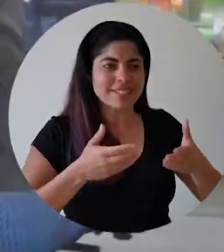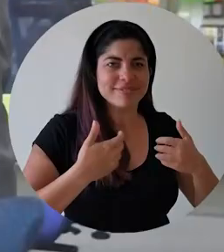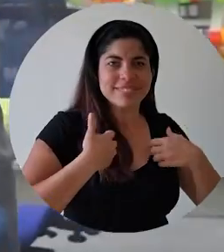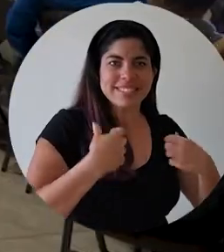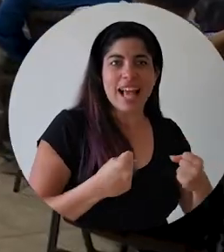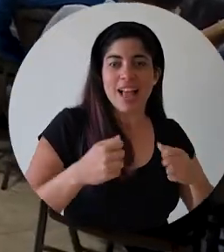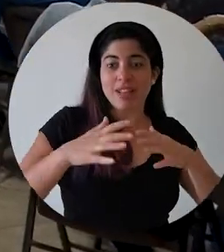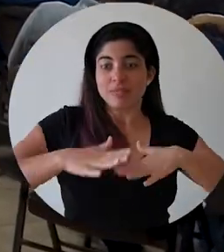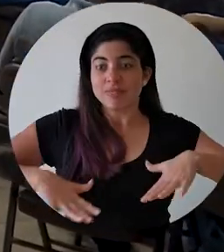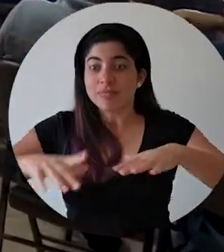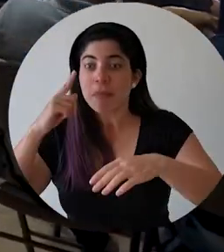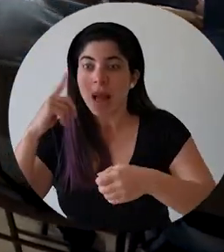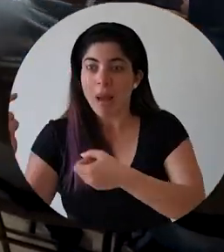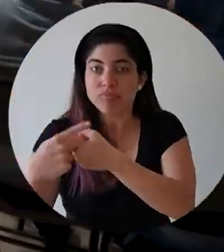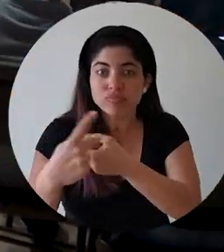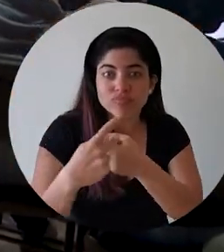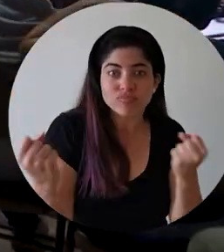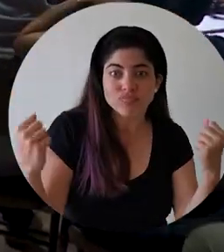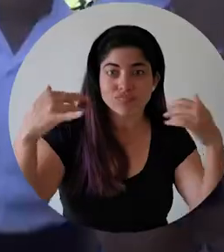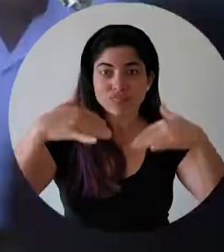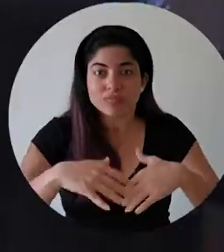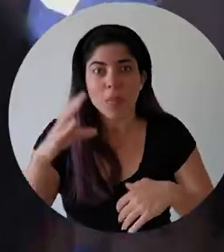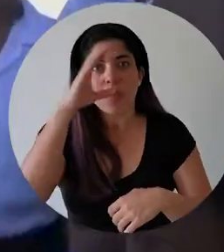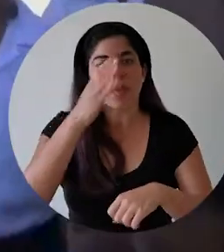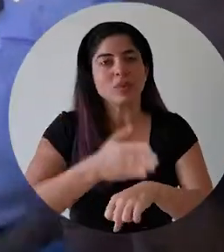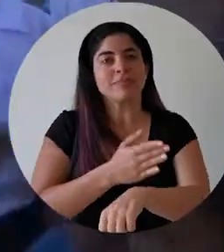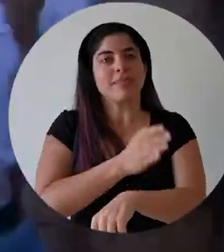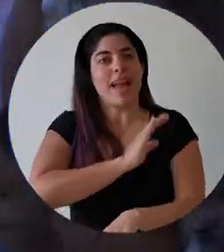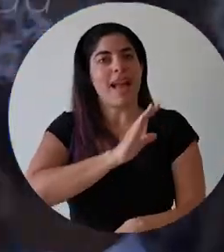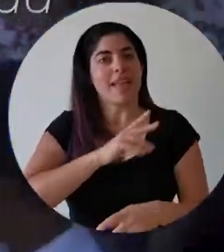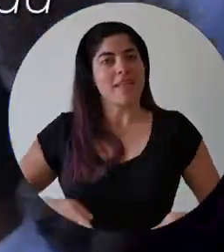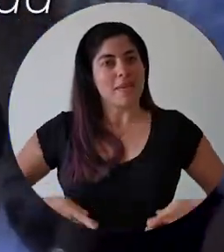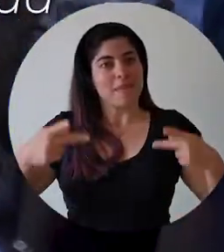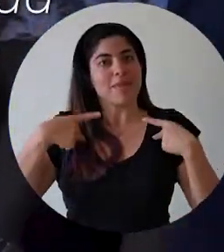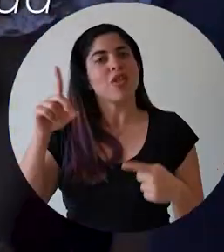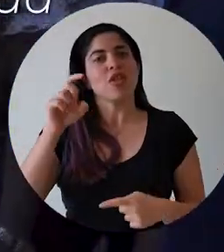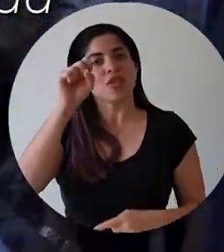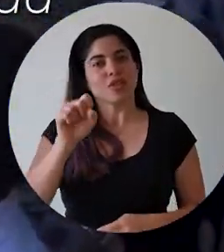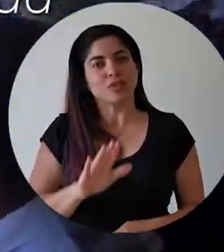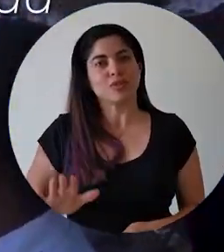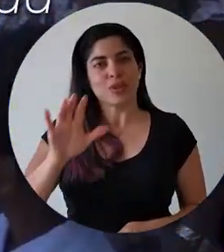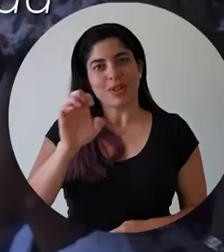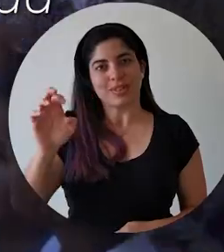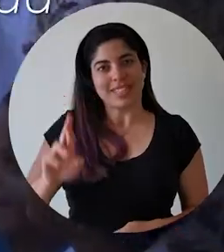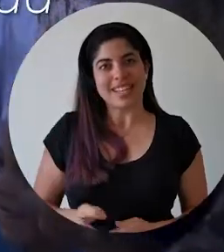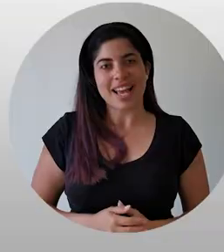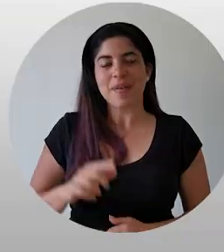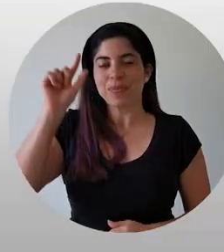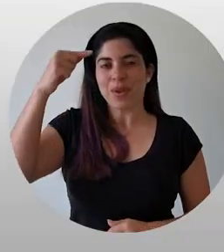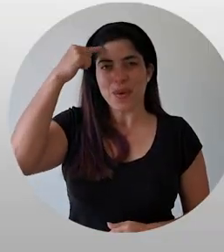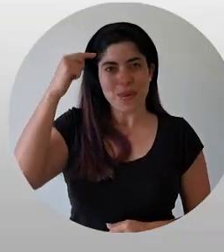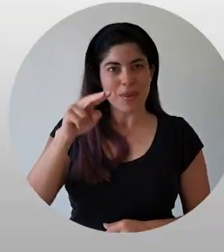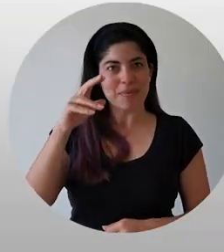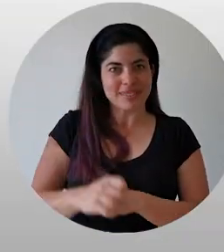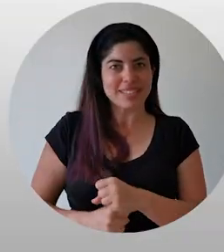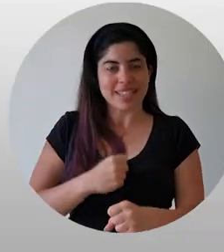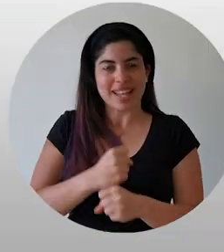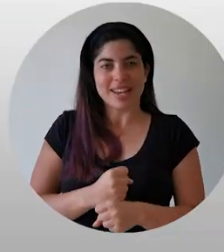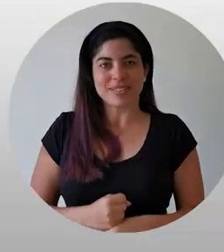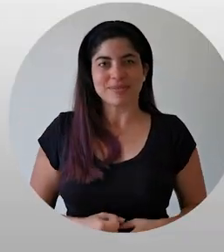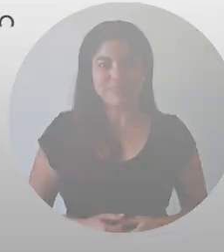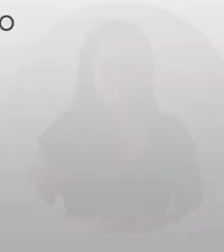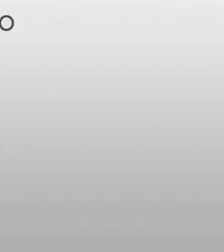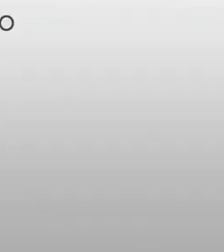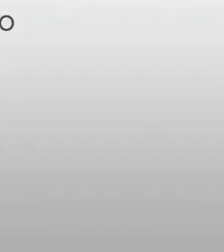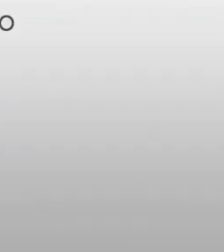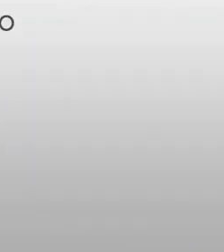servicios de salud y espacio de participación por una mejor calidad de vida en el sur de Costa Rica. Gobierno del Bicentenario